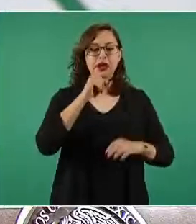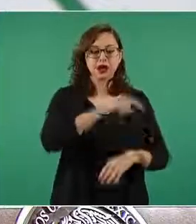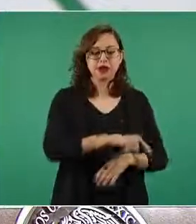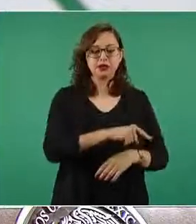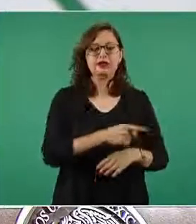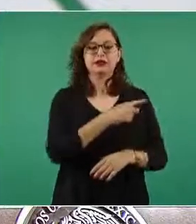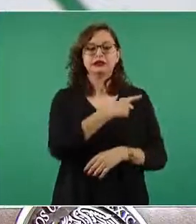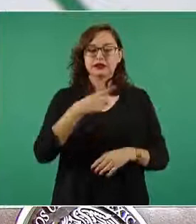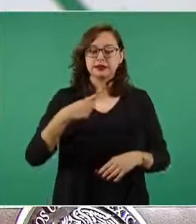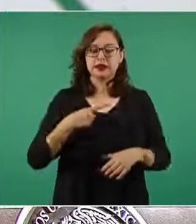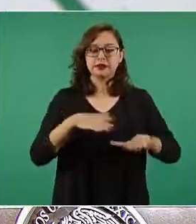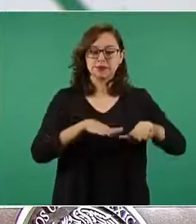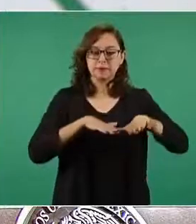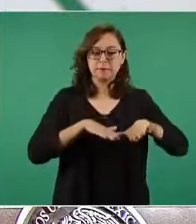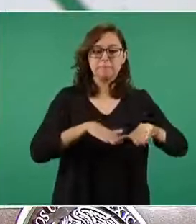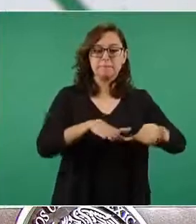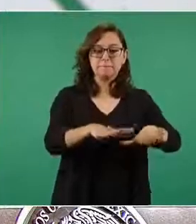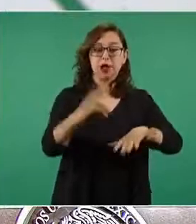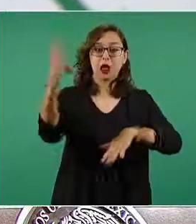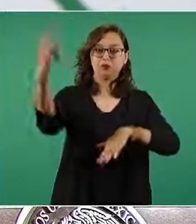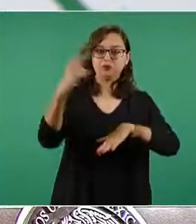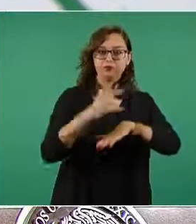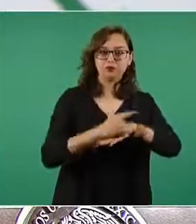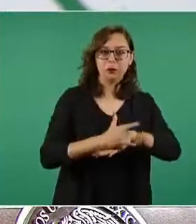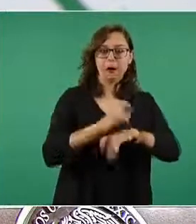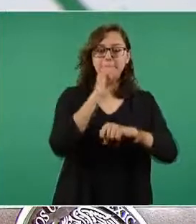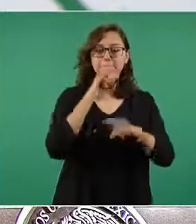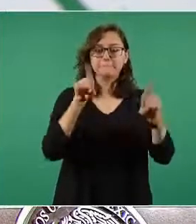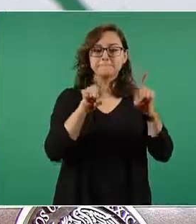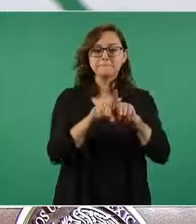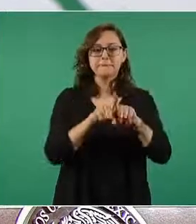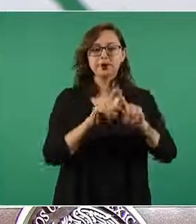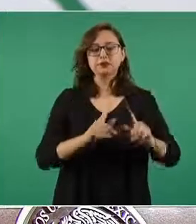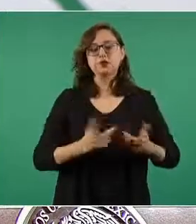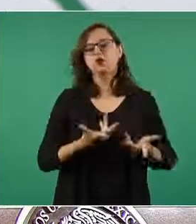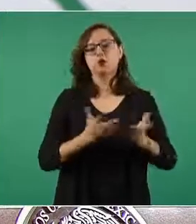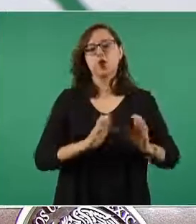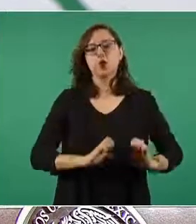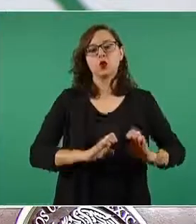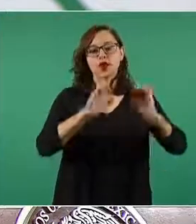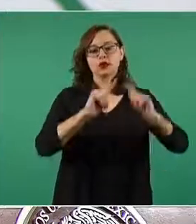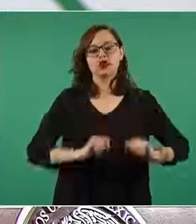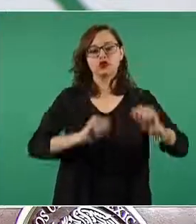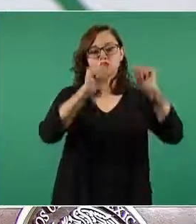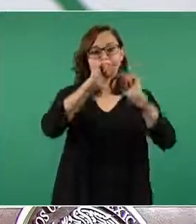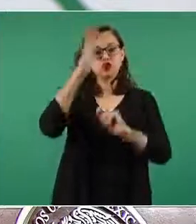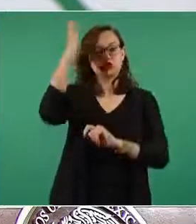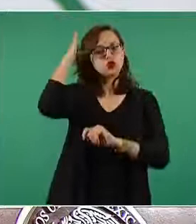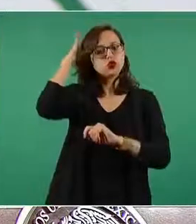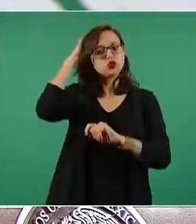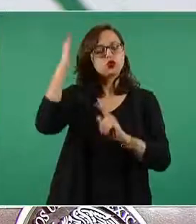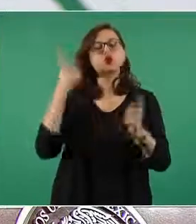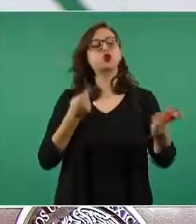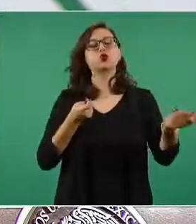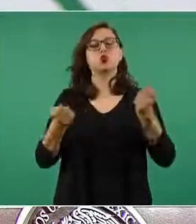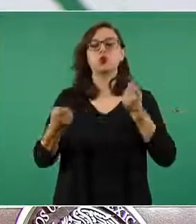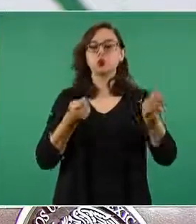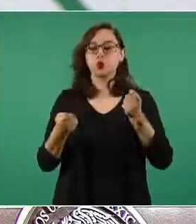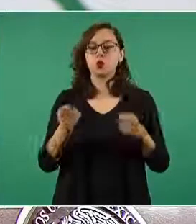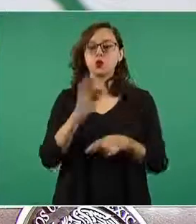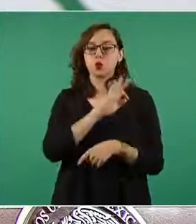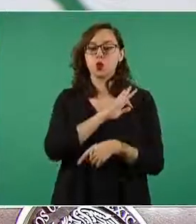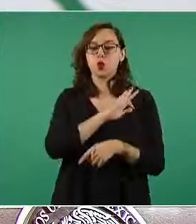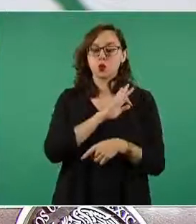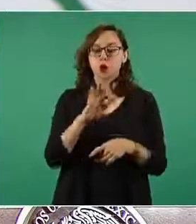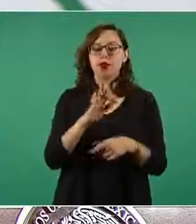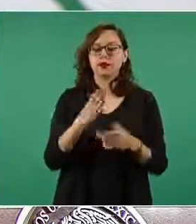de aterrizaje y la torre de control del aeropuerto debido a que su ubicación permitía la orientación de